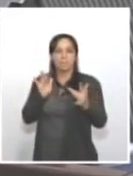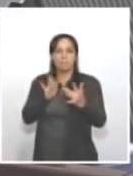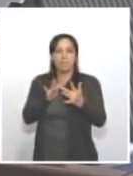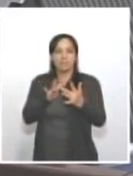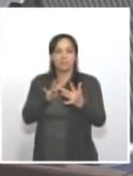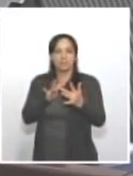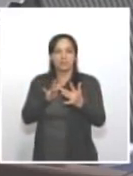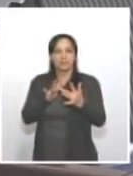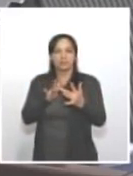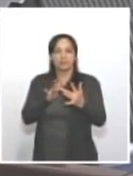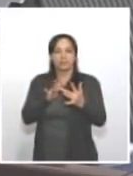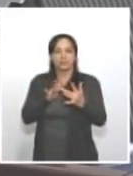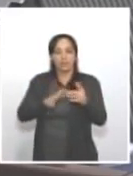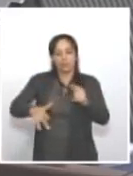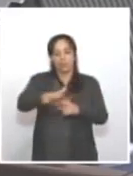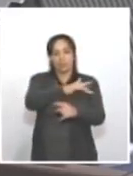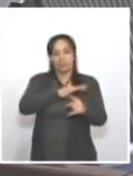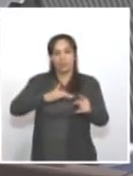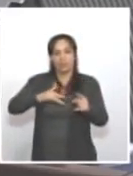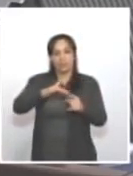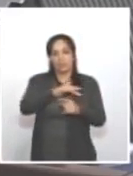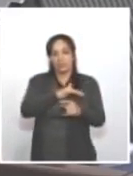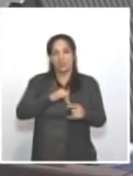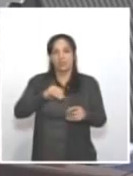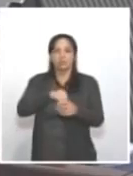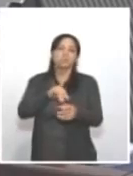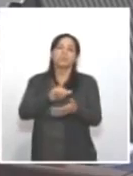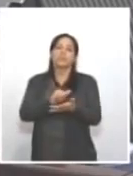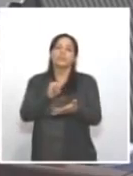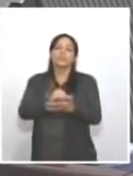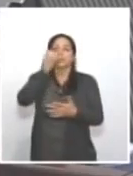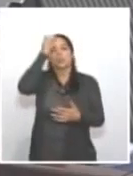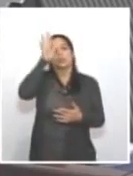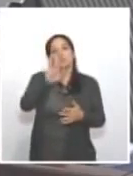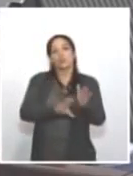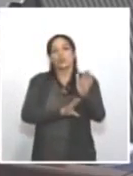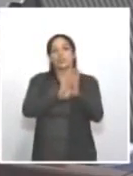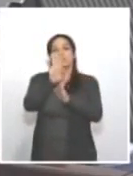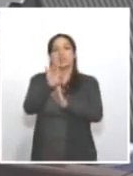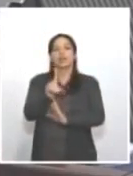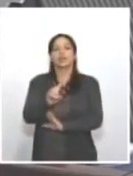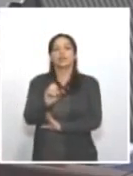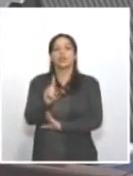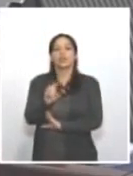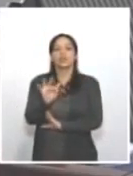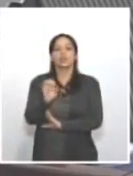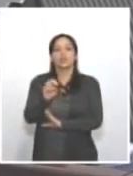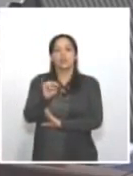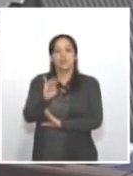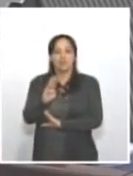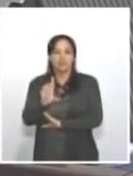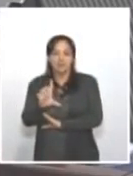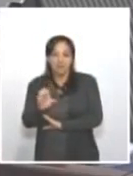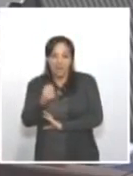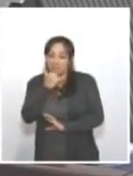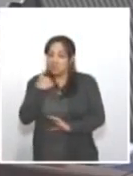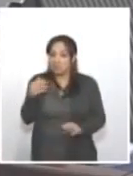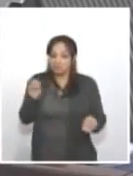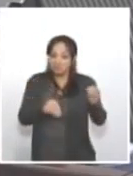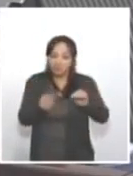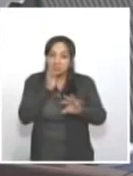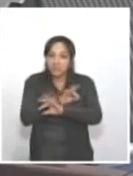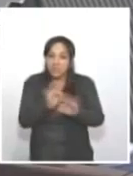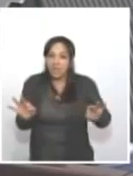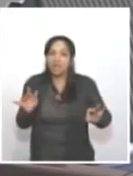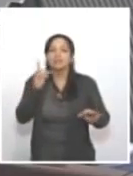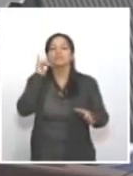contacto con el medio ambiente dentro de ese concepto de desarrollo sostenible, seguramente que en muy